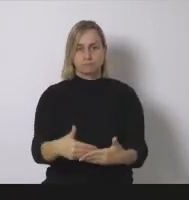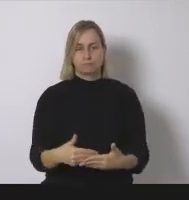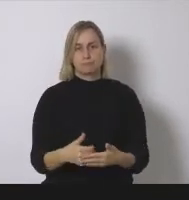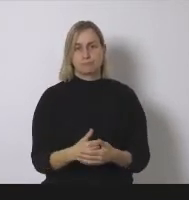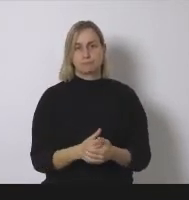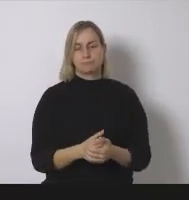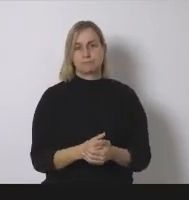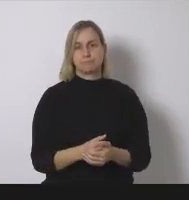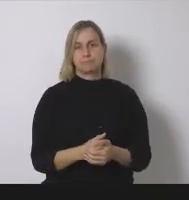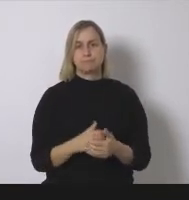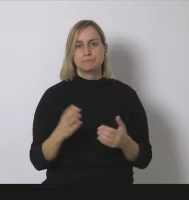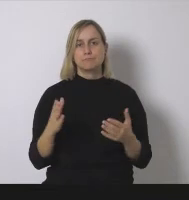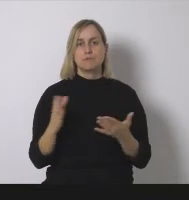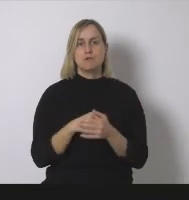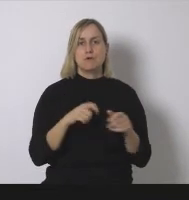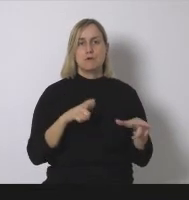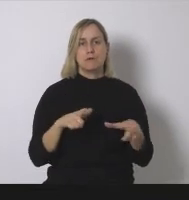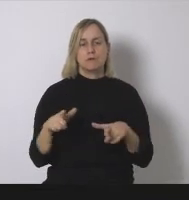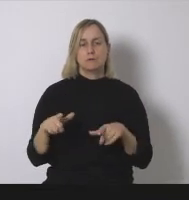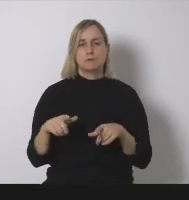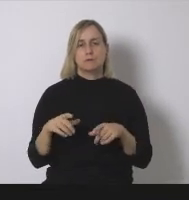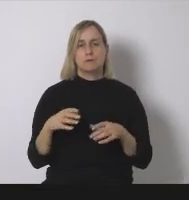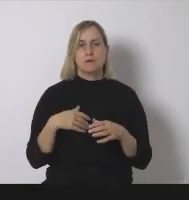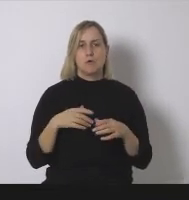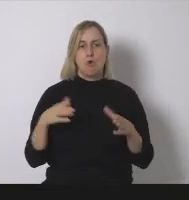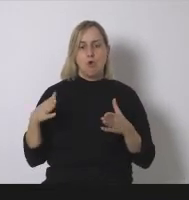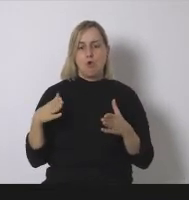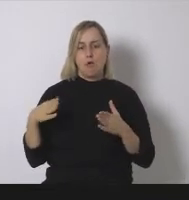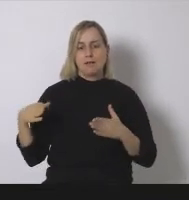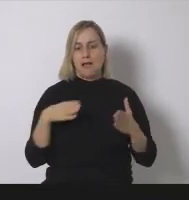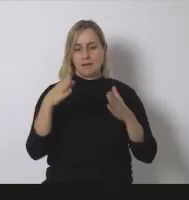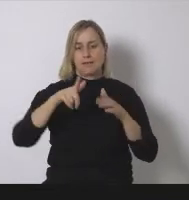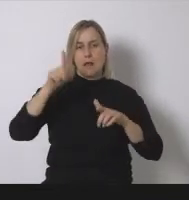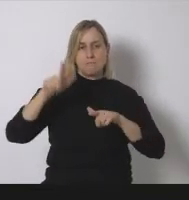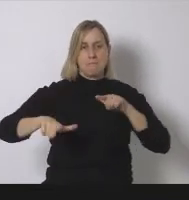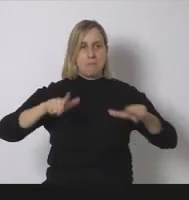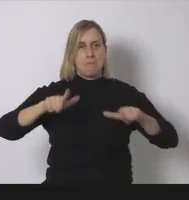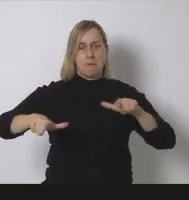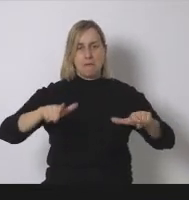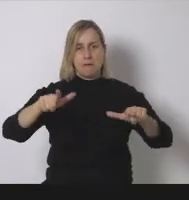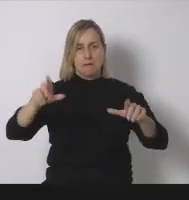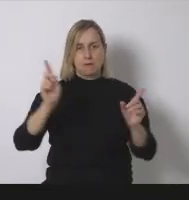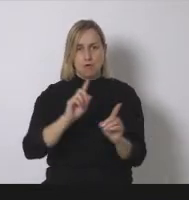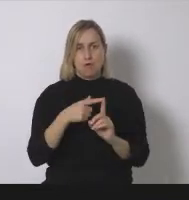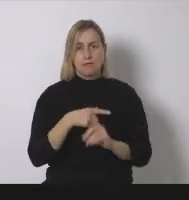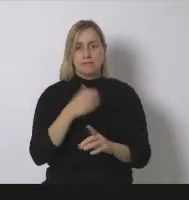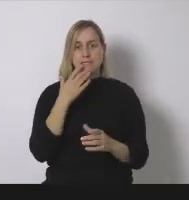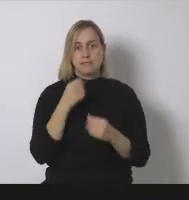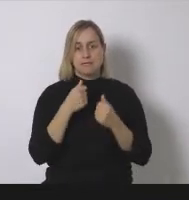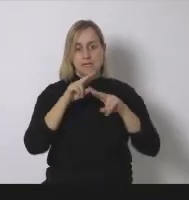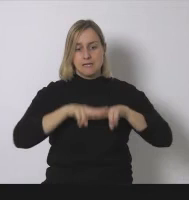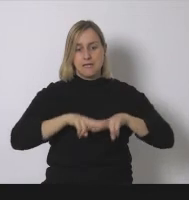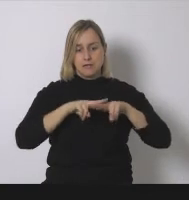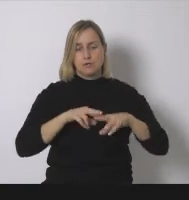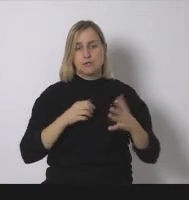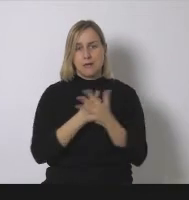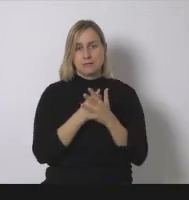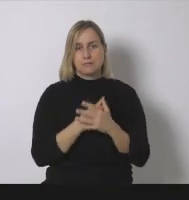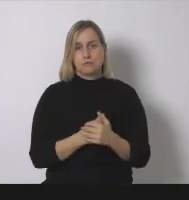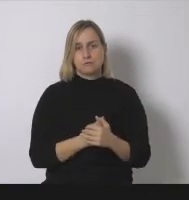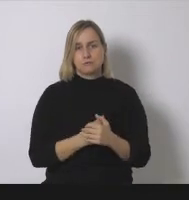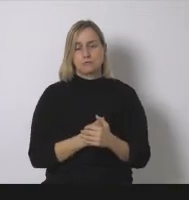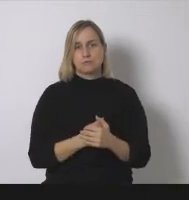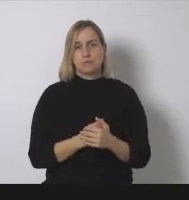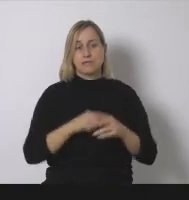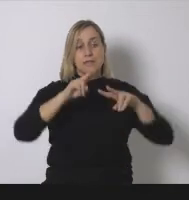las carreteras o de las industrias si hacemos un análisis de máximos y vamos a los máximos y pensamos bueno esto sería una máxima ocupación